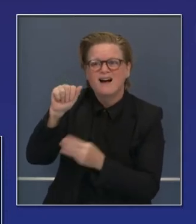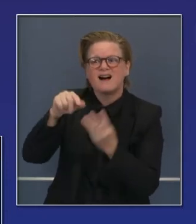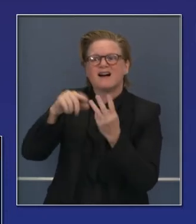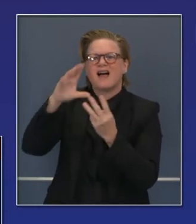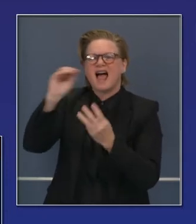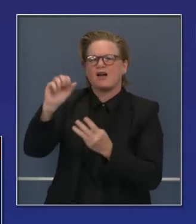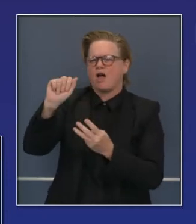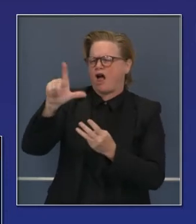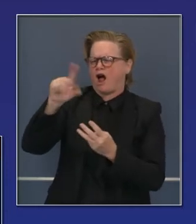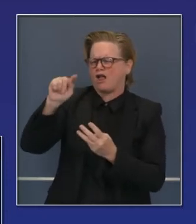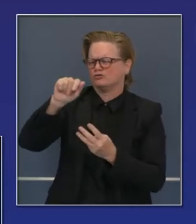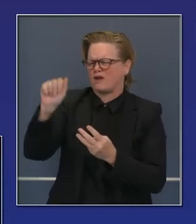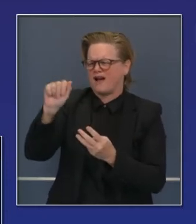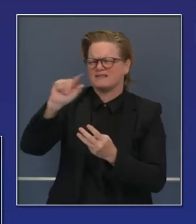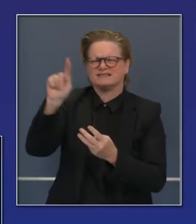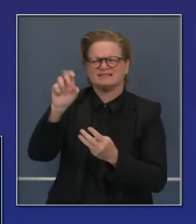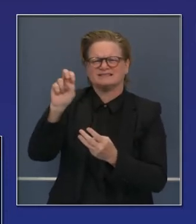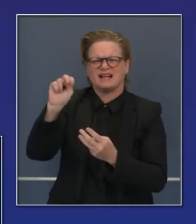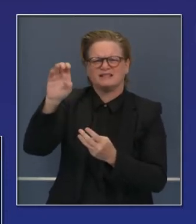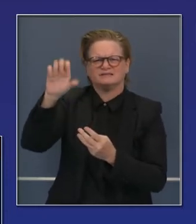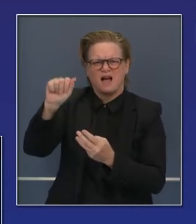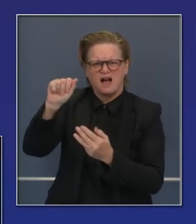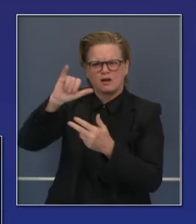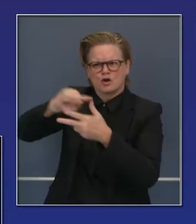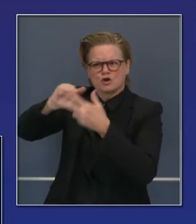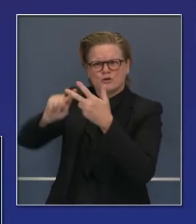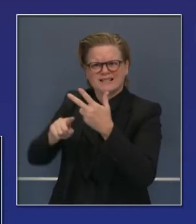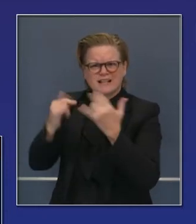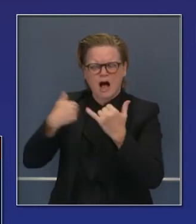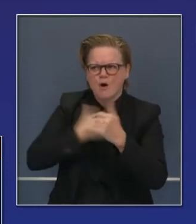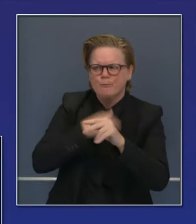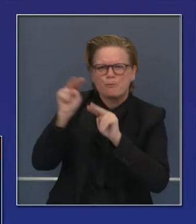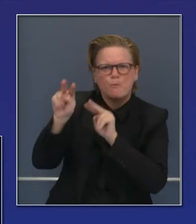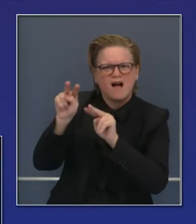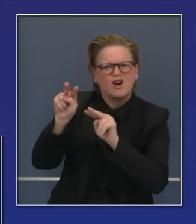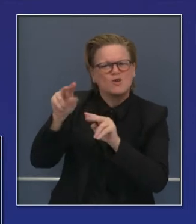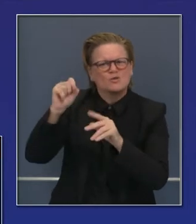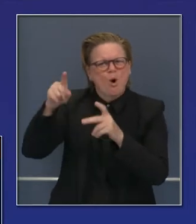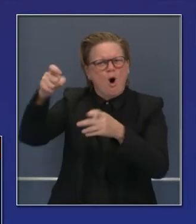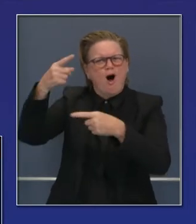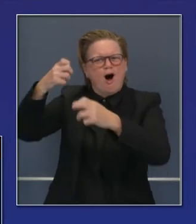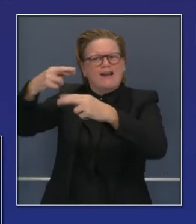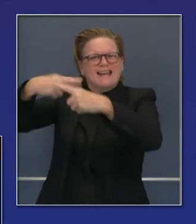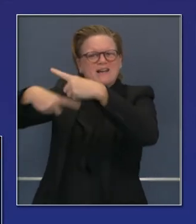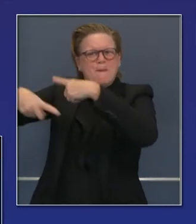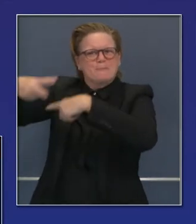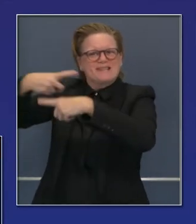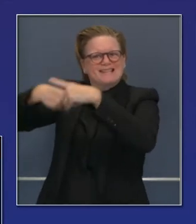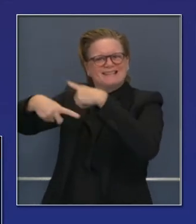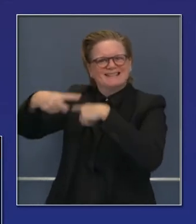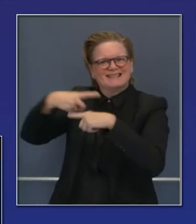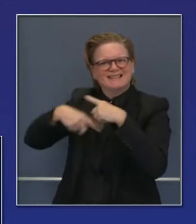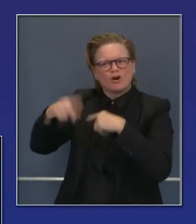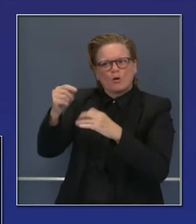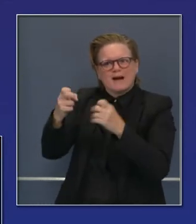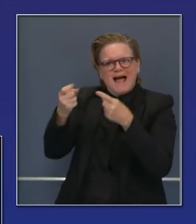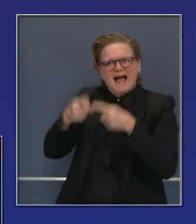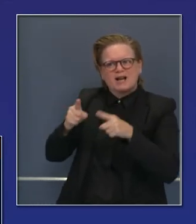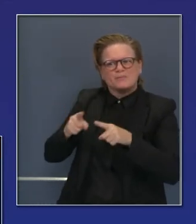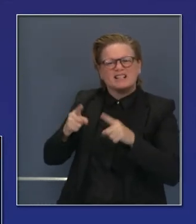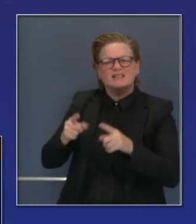AstraZeneca. Otros que también están siendo monitoreados a través de nuestro comité de seguridad